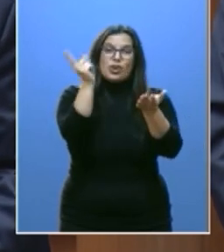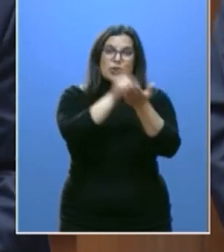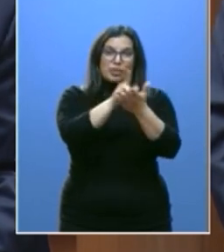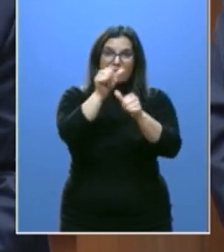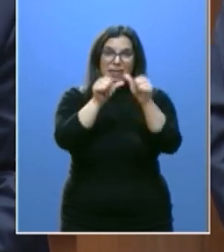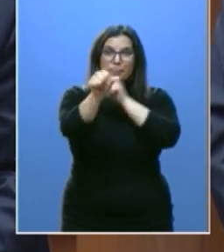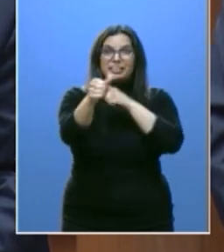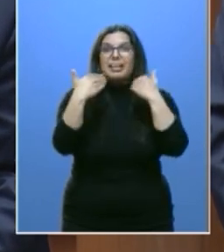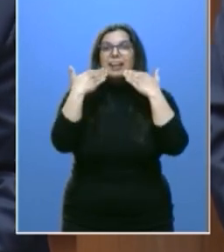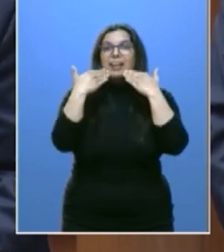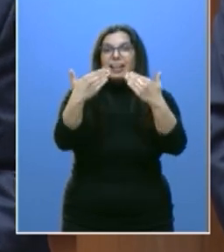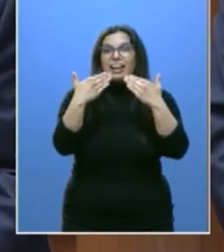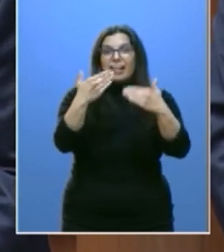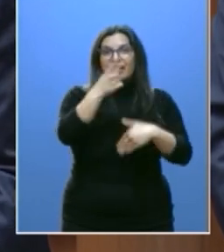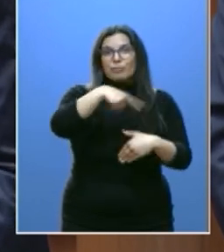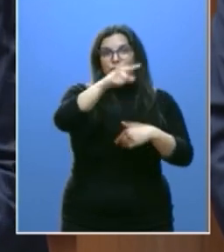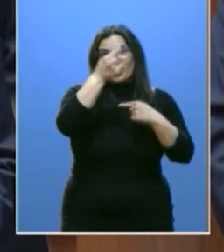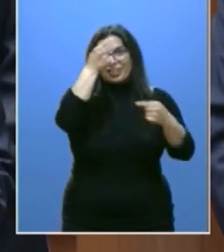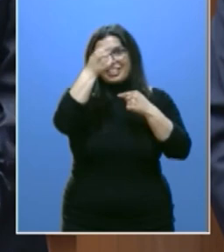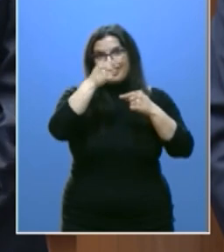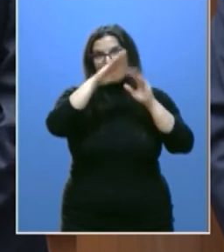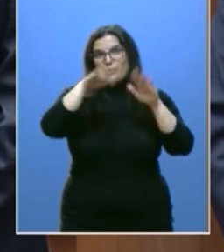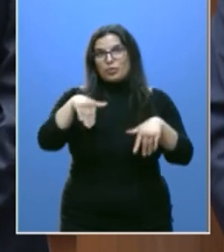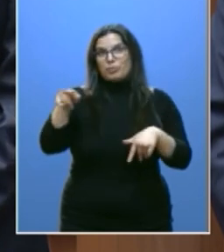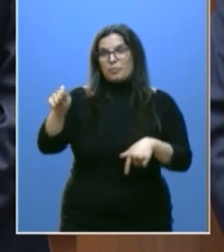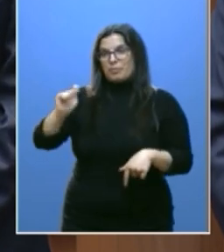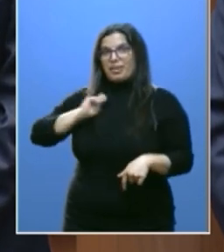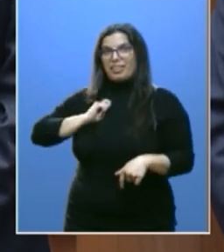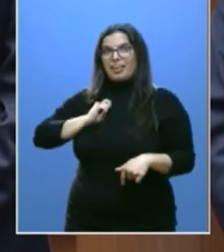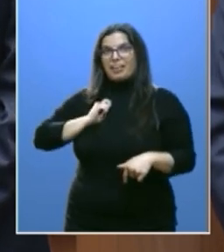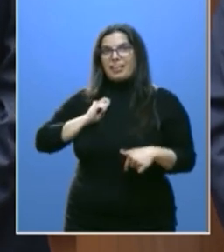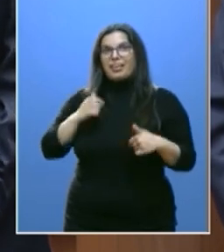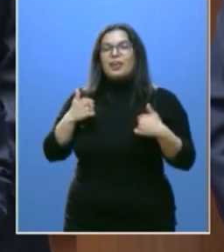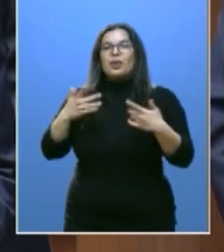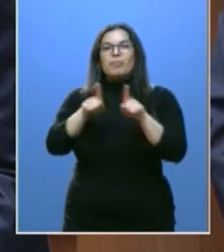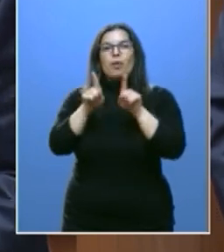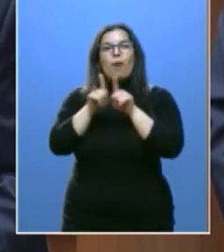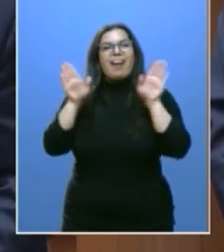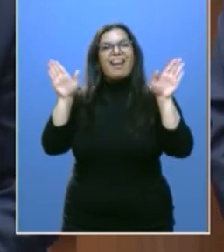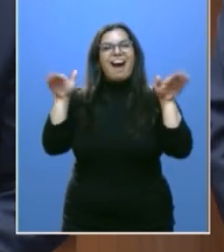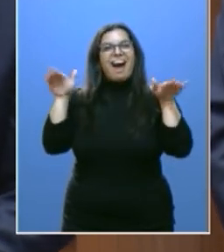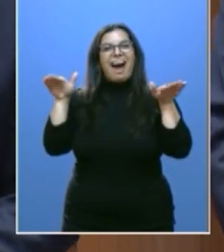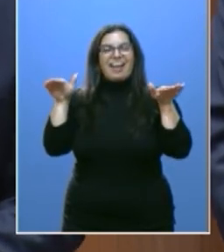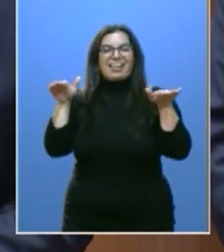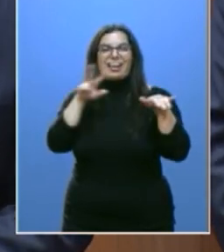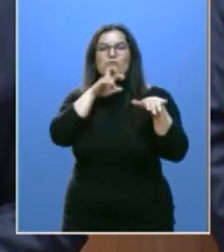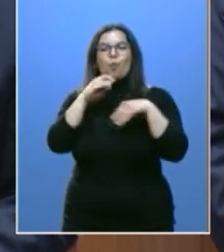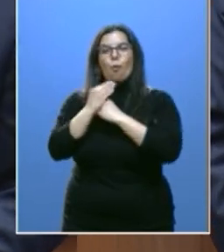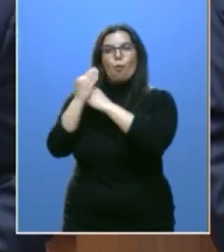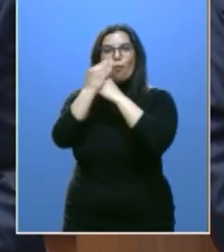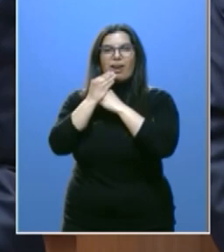Agradezco vuestro último detalle que habéis tenido comprando este ángel de la guarda que me va a acompañar.